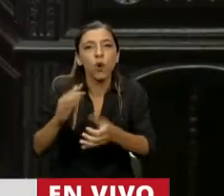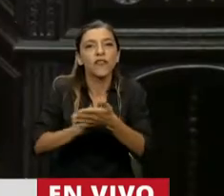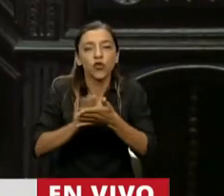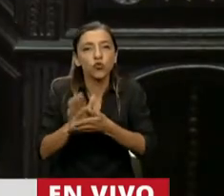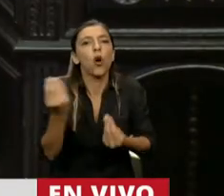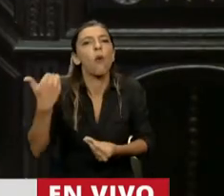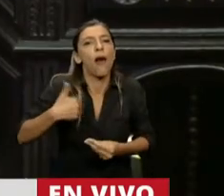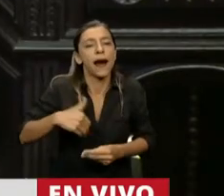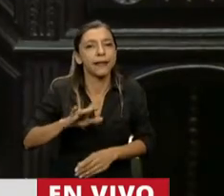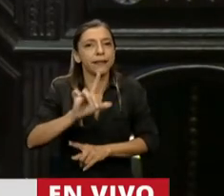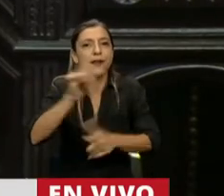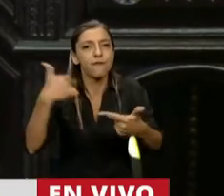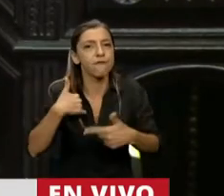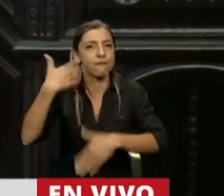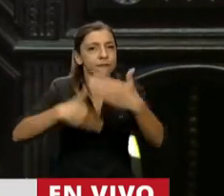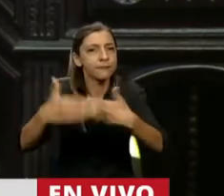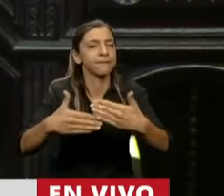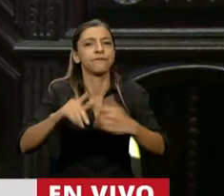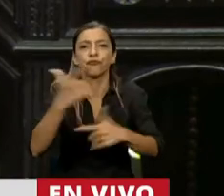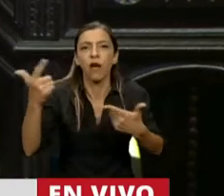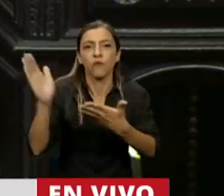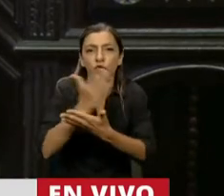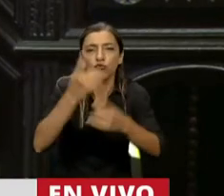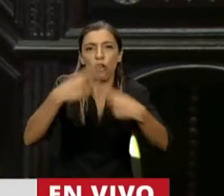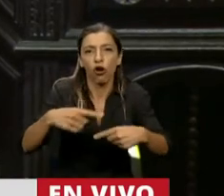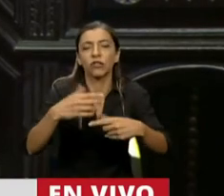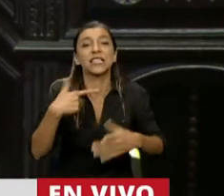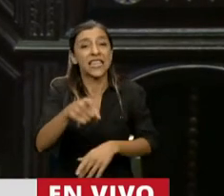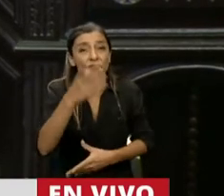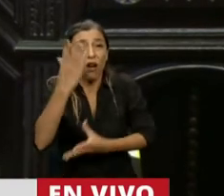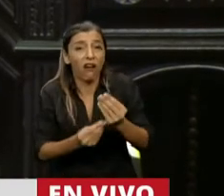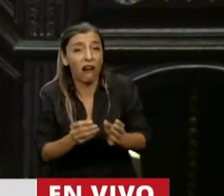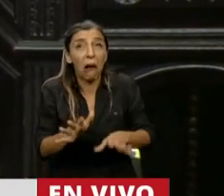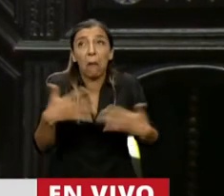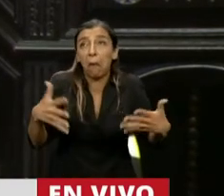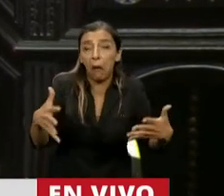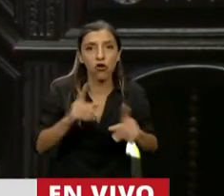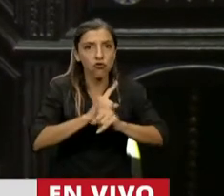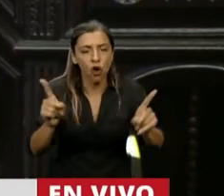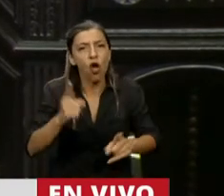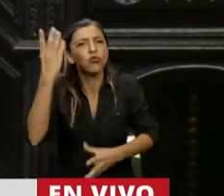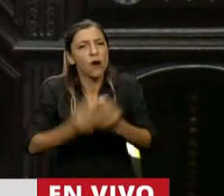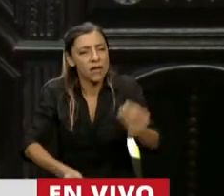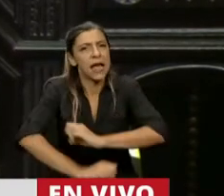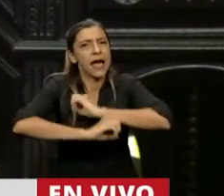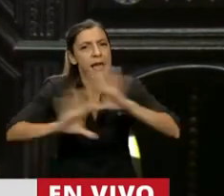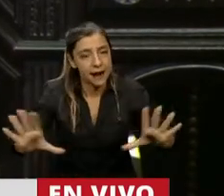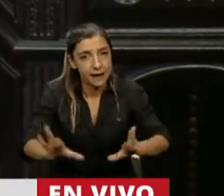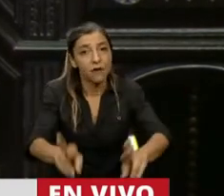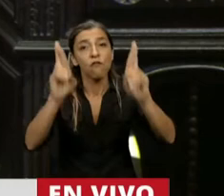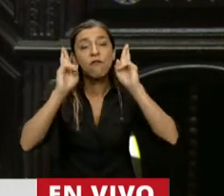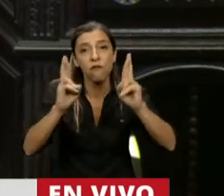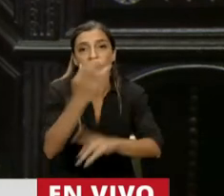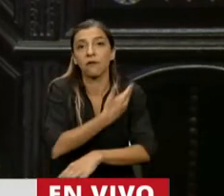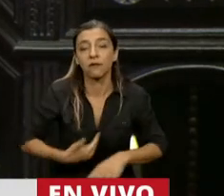Entonces no se sigan equivocando, esto no es un error menor, este es un error mayor. Ojalá, señor Presidente,